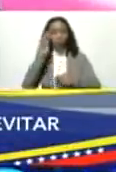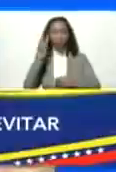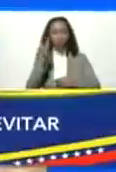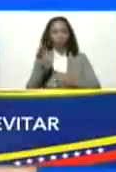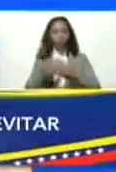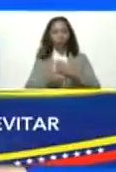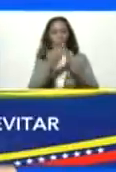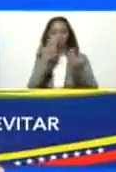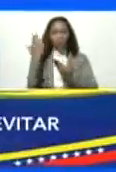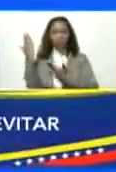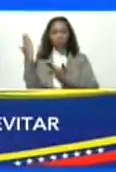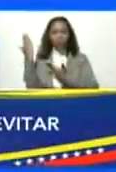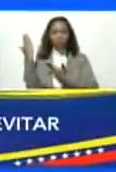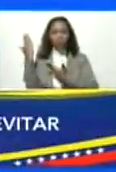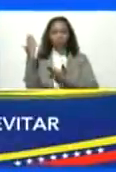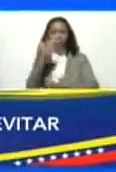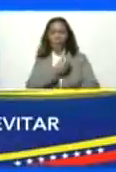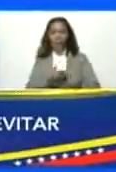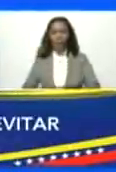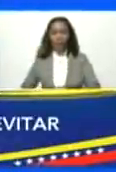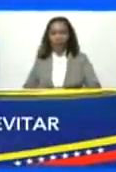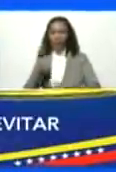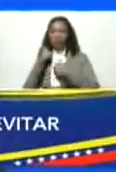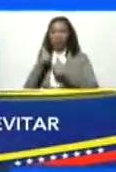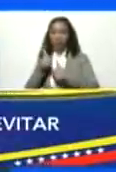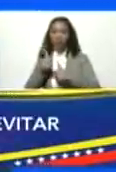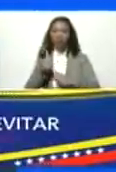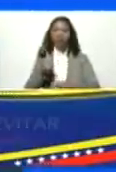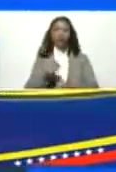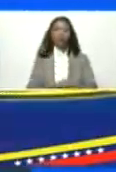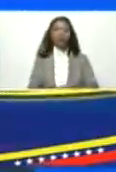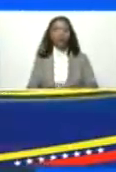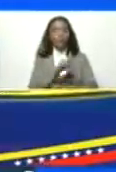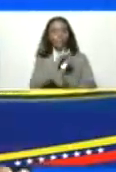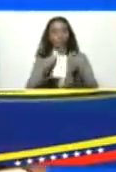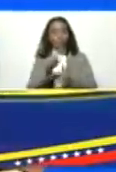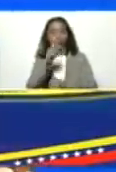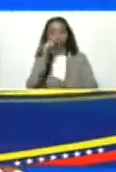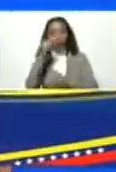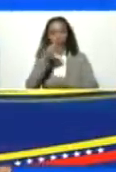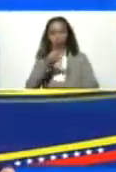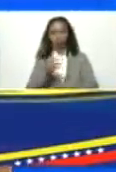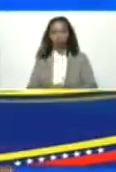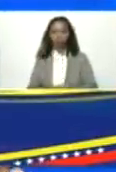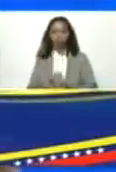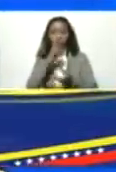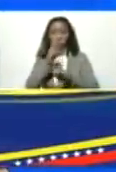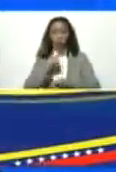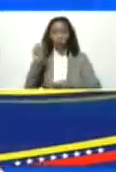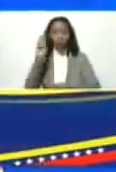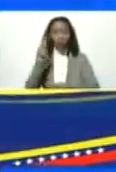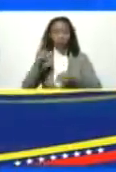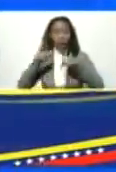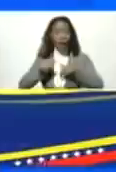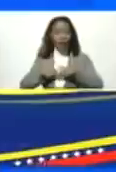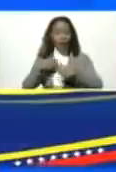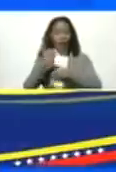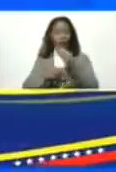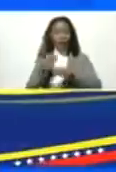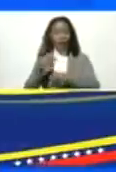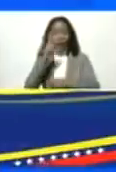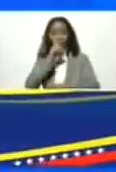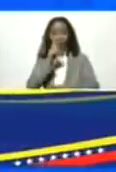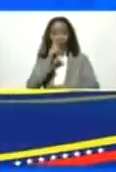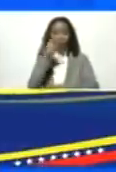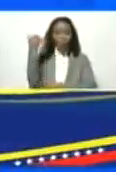así es presidente buenas tardes buenas tardes vicepresidencia vicepresidente buenas tardes desde el banco de Venezuela presidente este va a ser el año bandera de